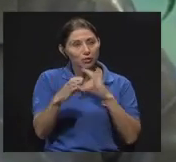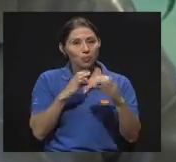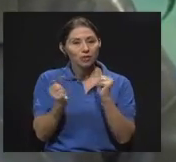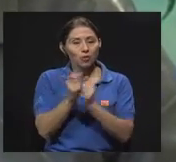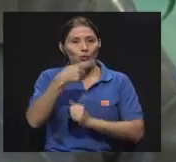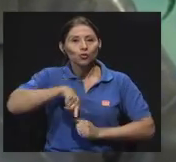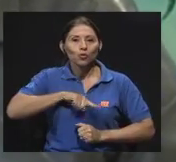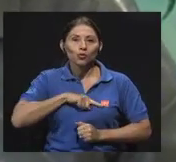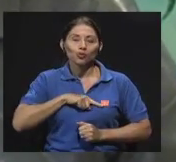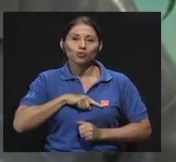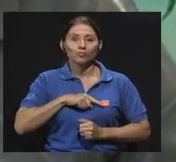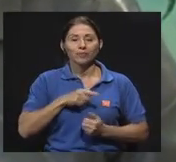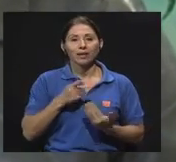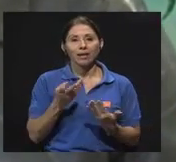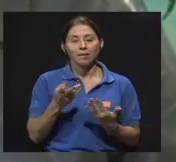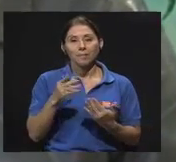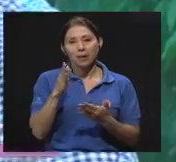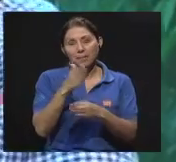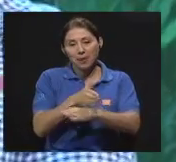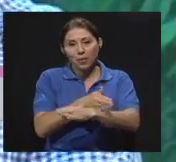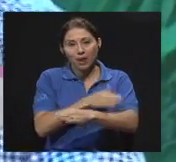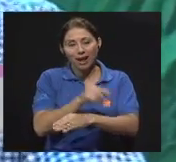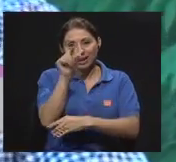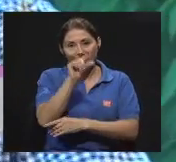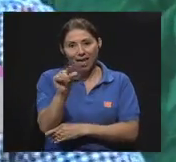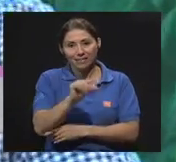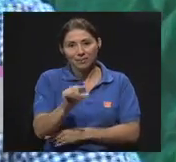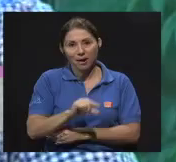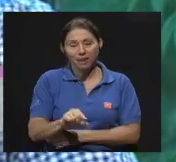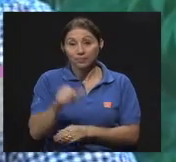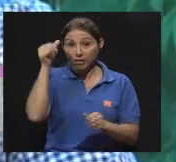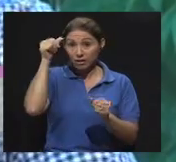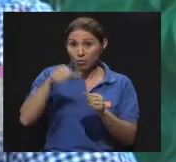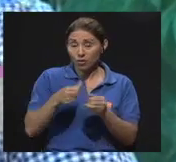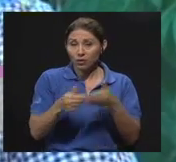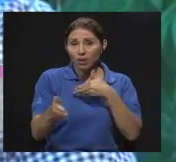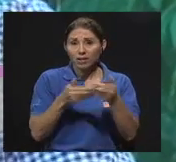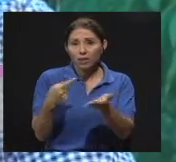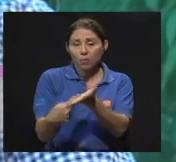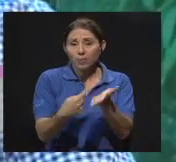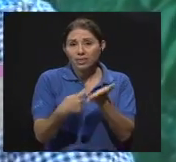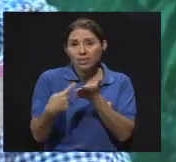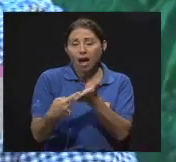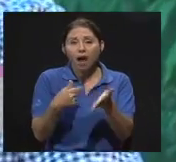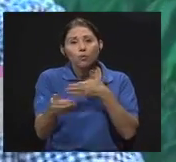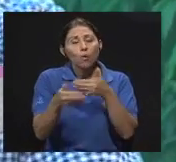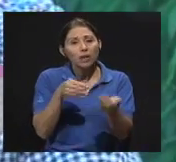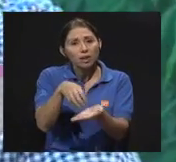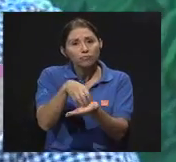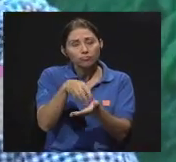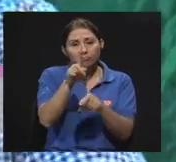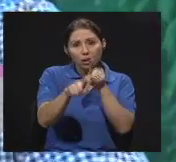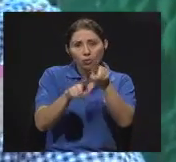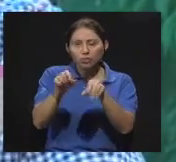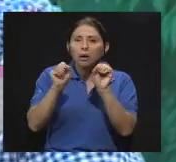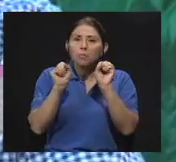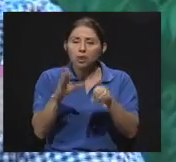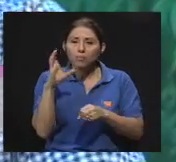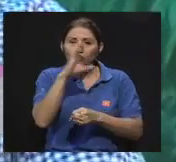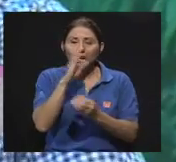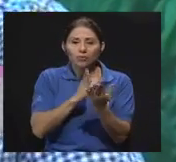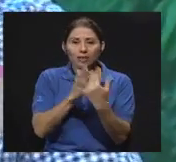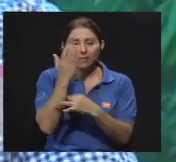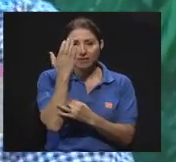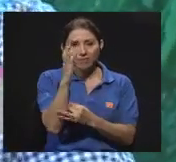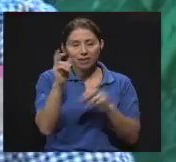temas también para mejorar cada semana. Y bueno, recuerden que cualquier comentario o cualquier cosa que quieran consultarnos, pueden